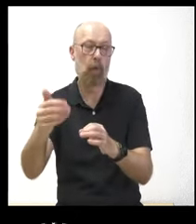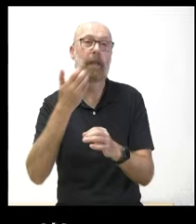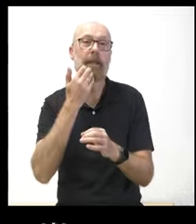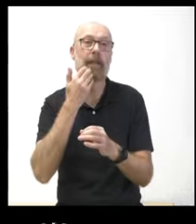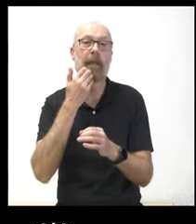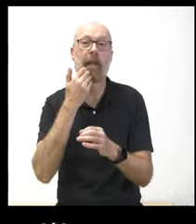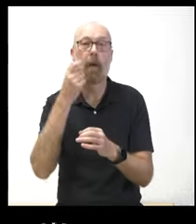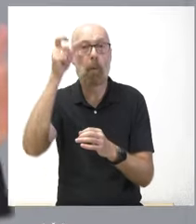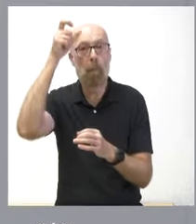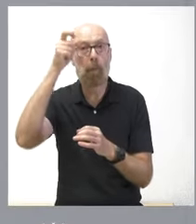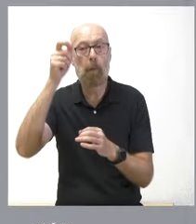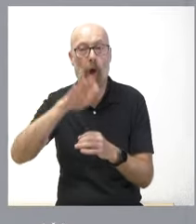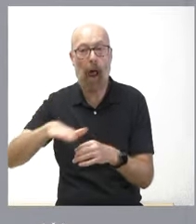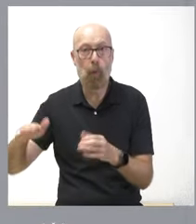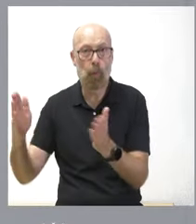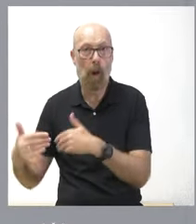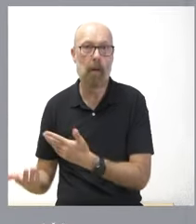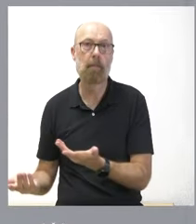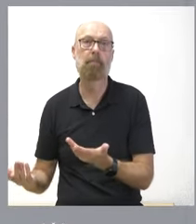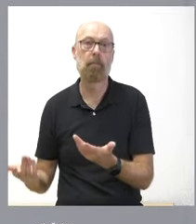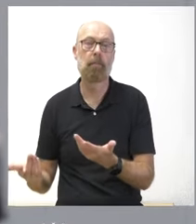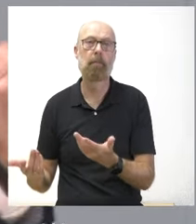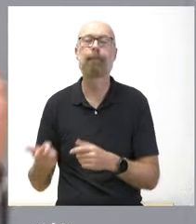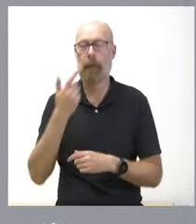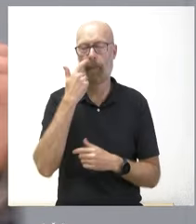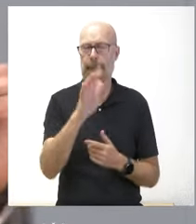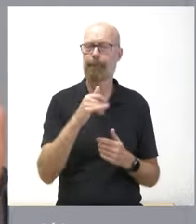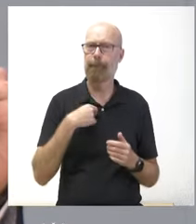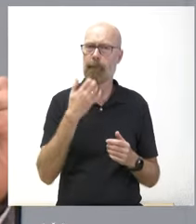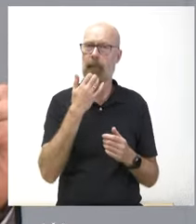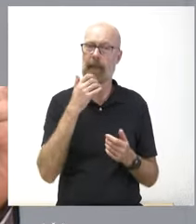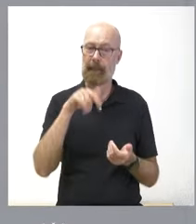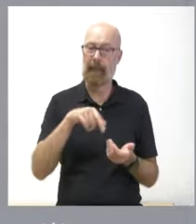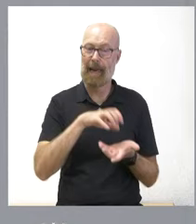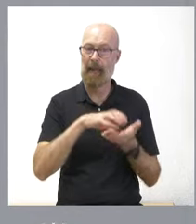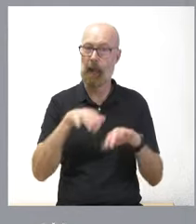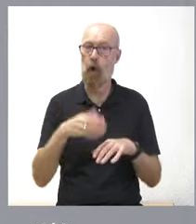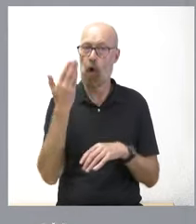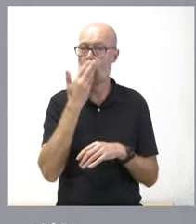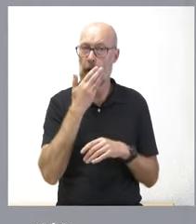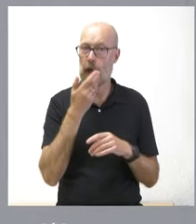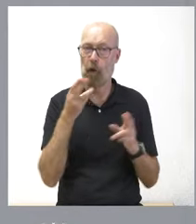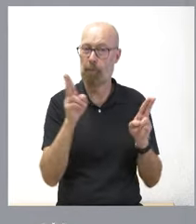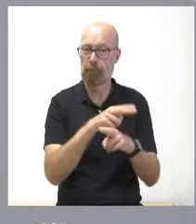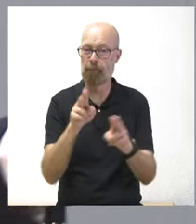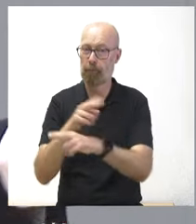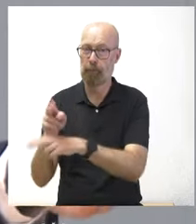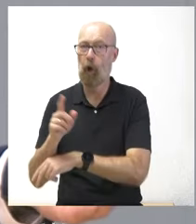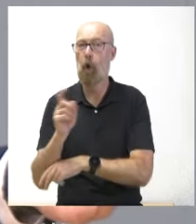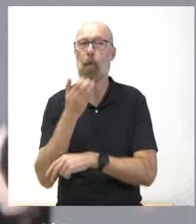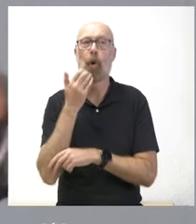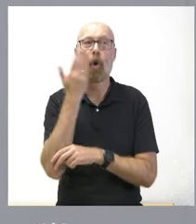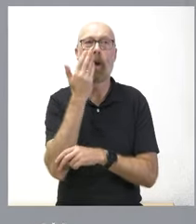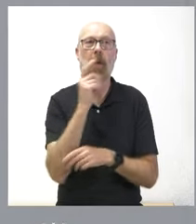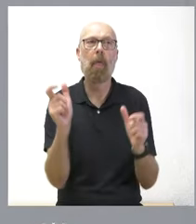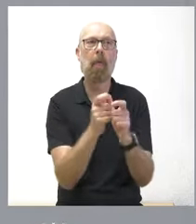pueblos entiendo mire el hecho de que en Castilla y León no cerremos colegios con tres alumnos está en